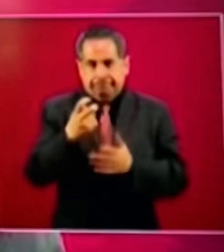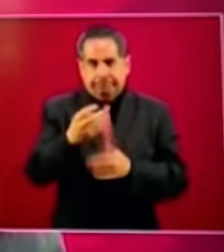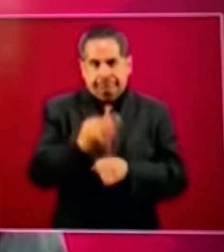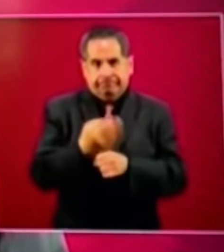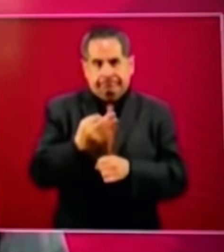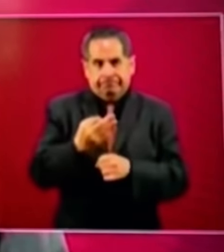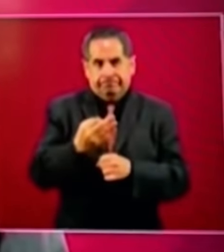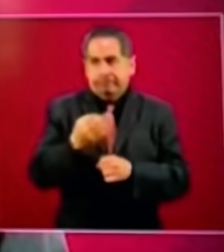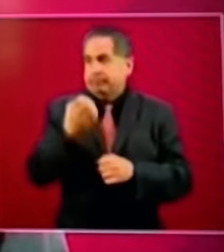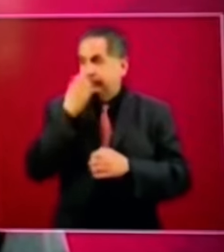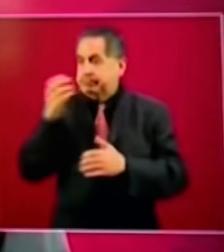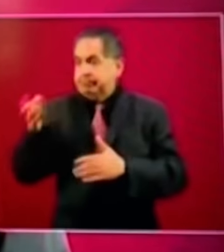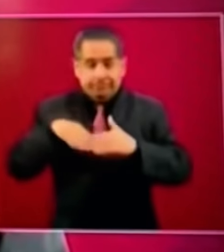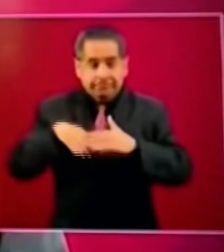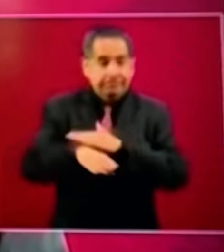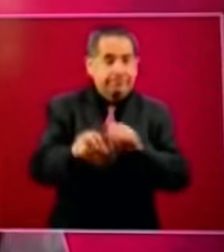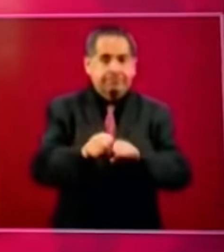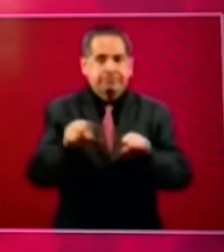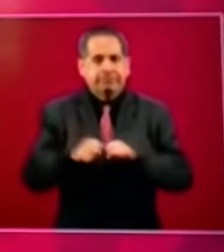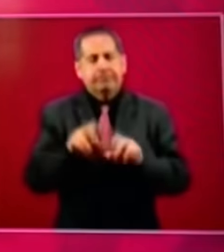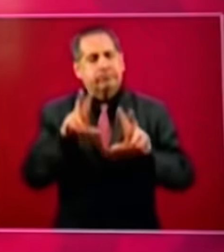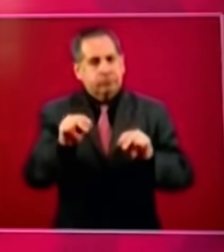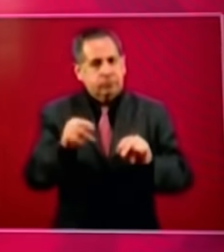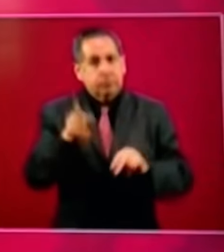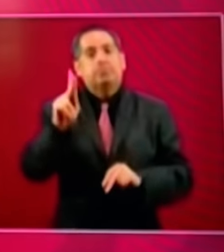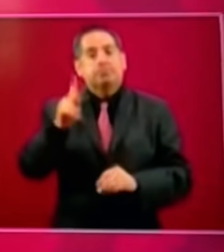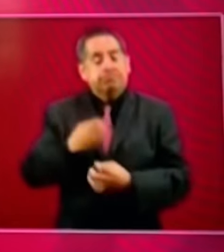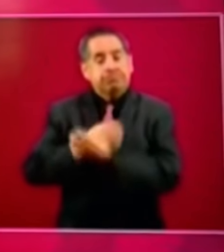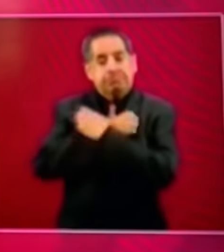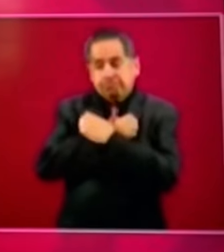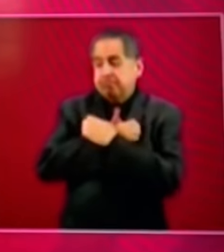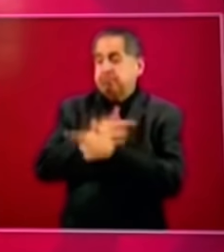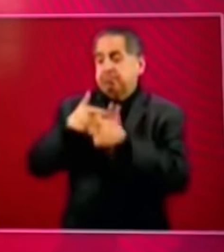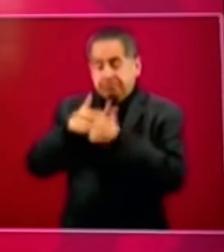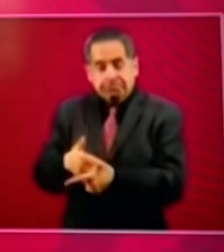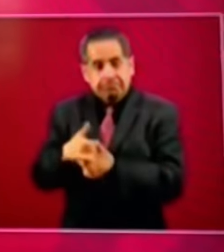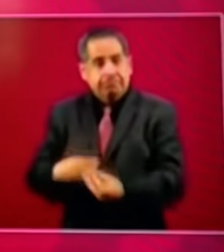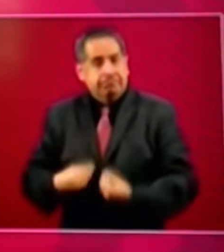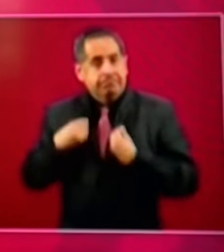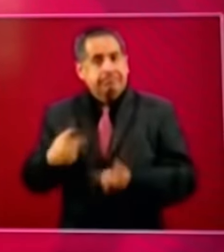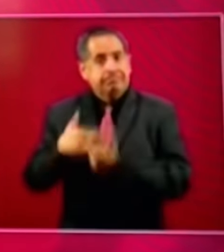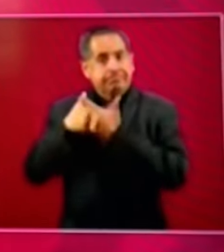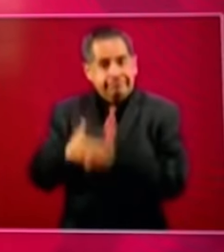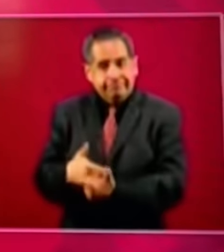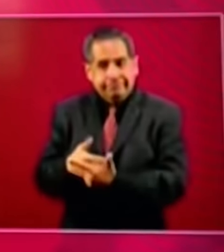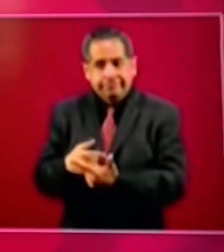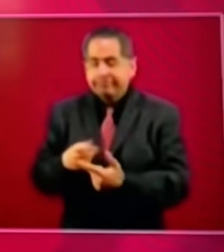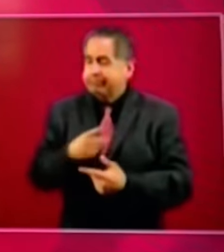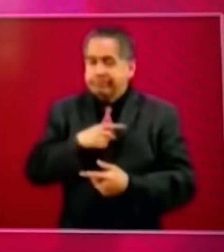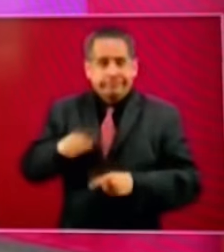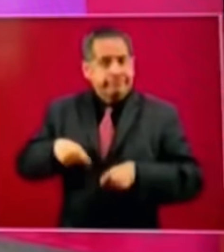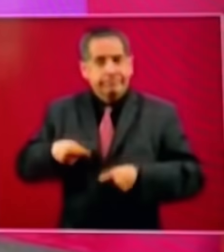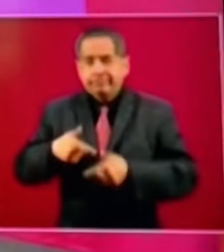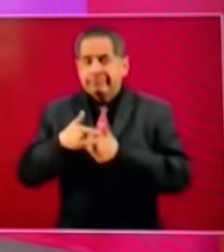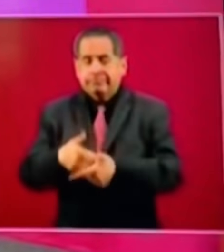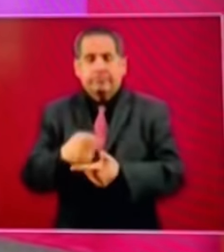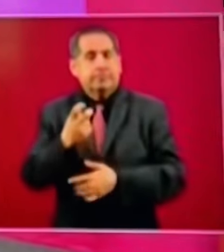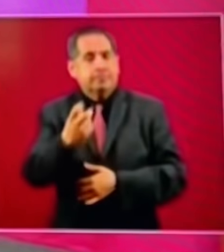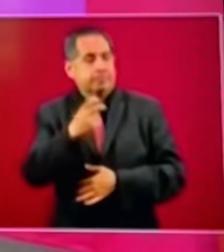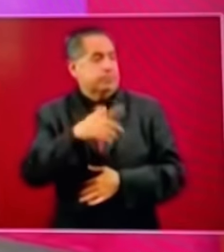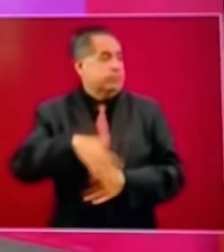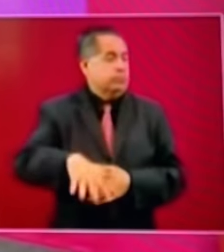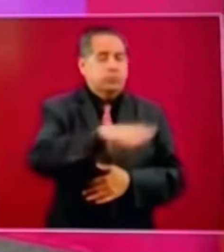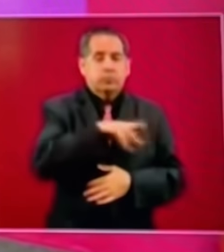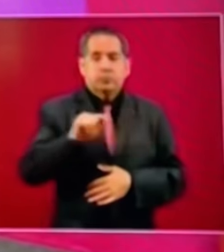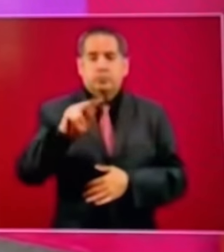clases pero se deben continuar la vida sigue por ello este gran esfuerzo que hará la televisión